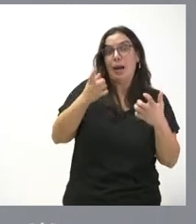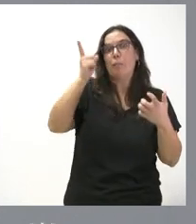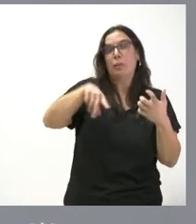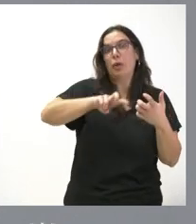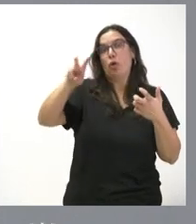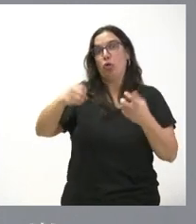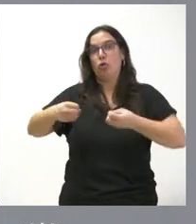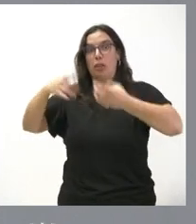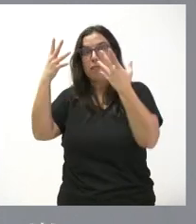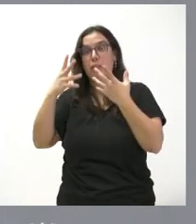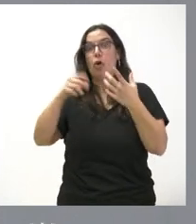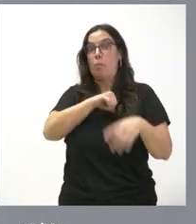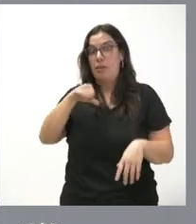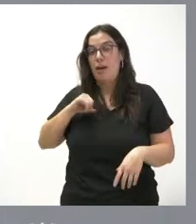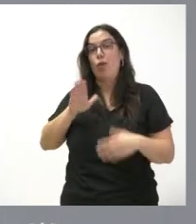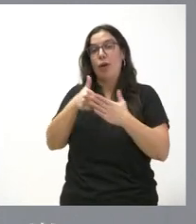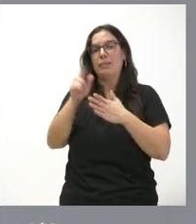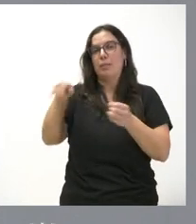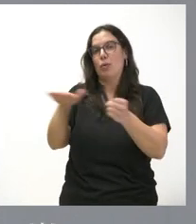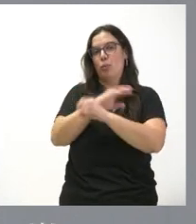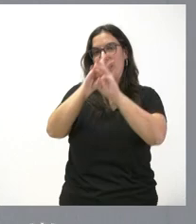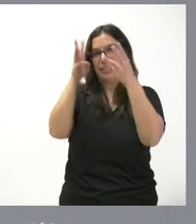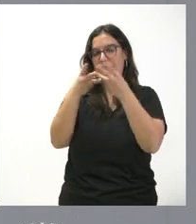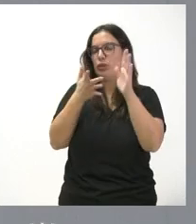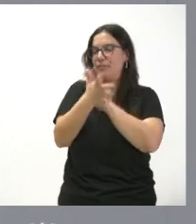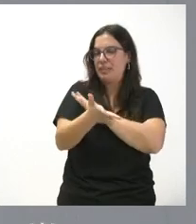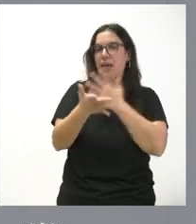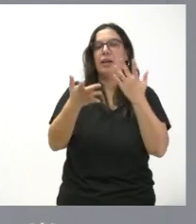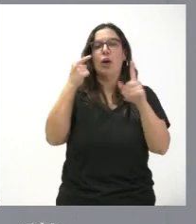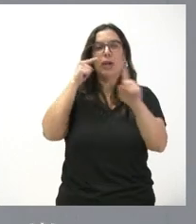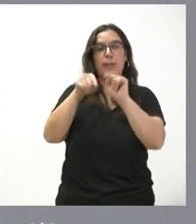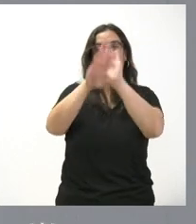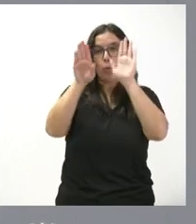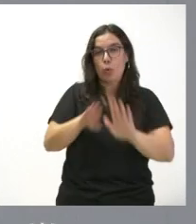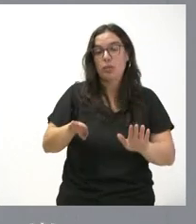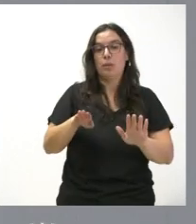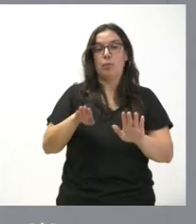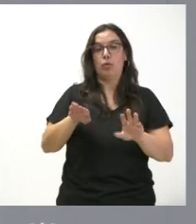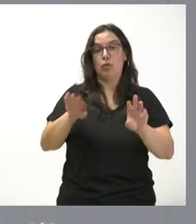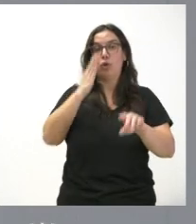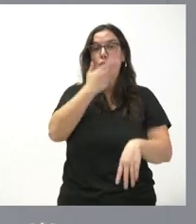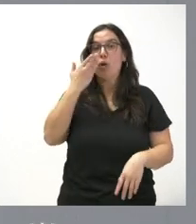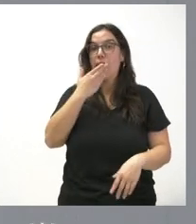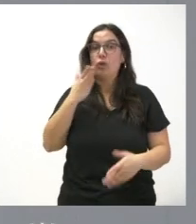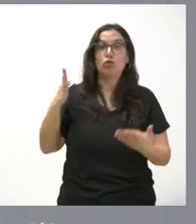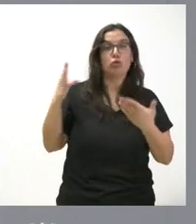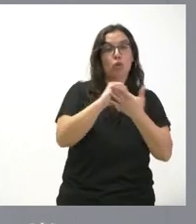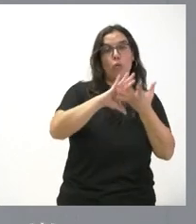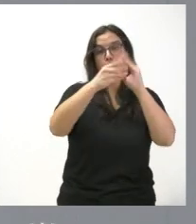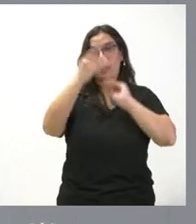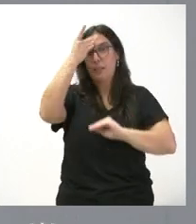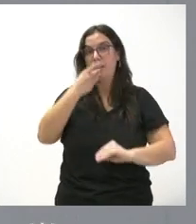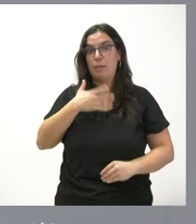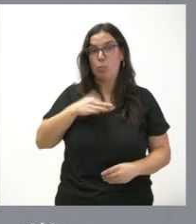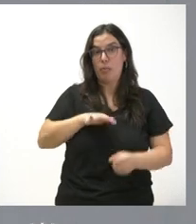actores privados pues podrán tener la conexión a internet por tanto más allá del fin en sí mismo que es conectar las escuelas y digitalizar el mundo